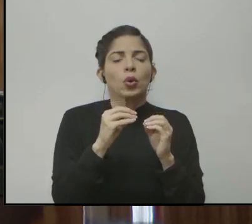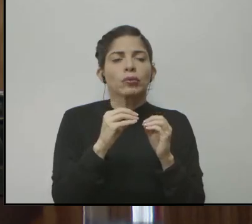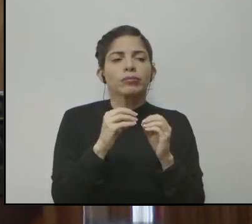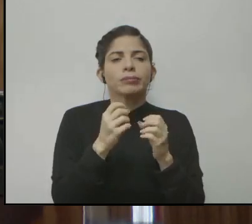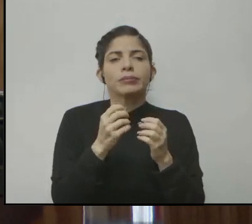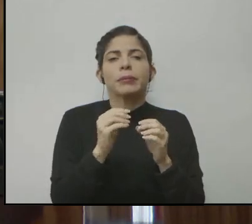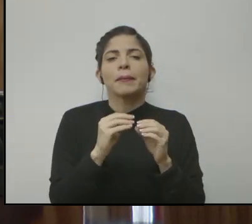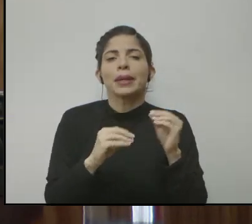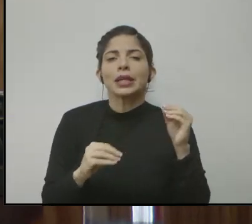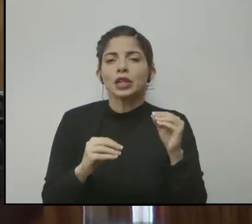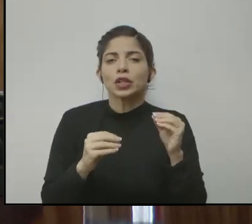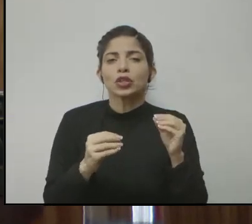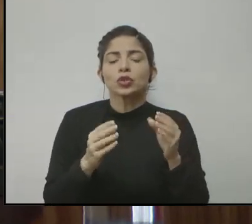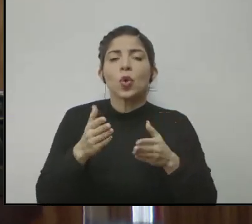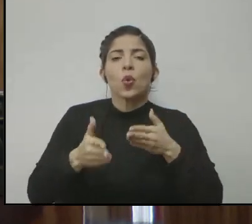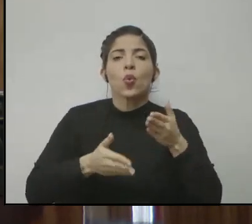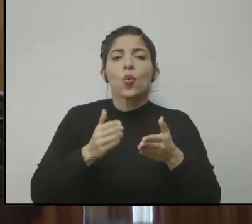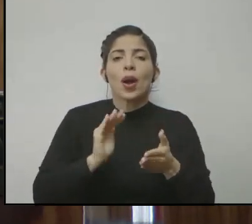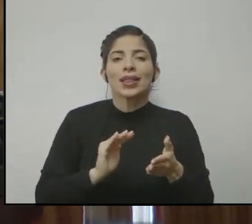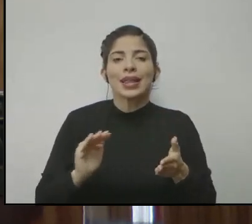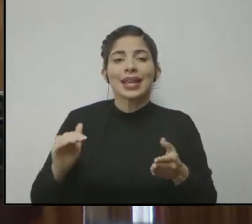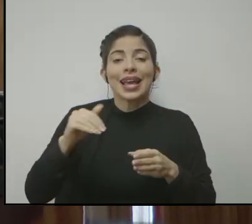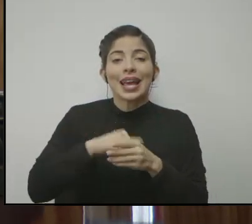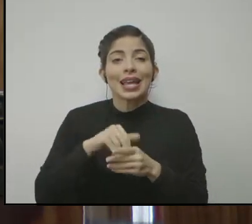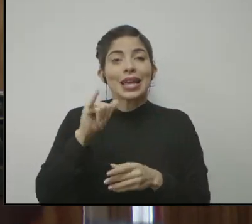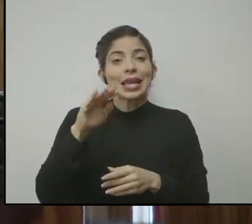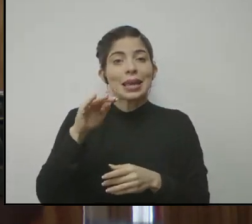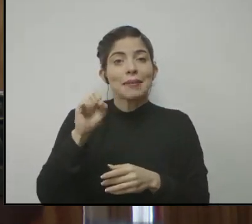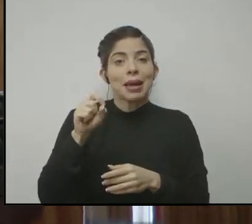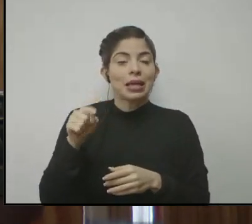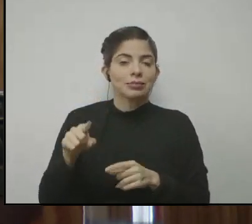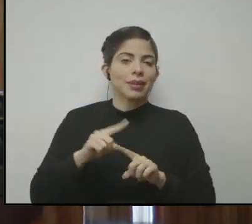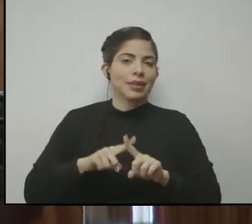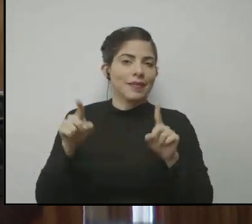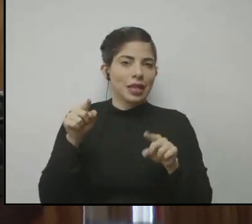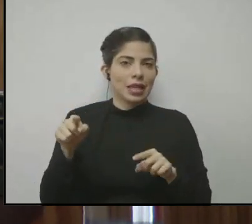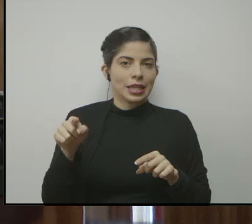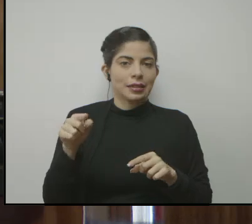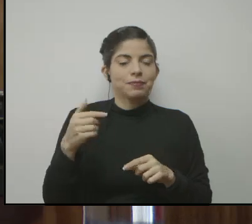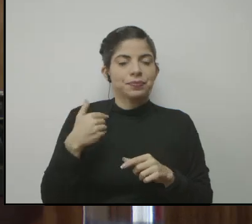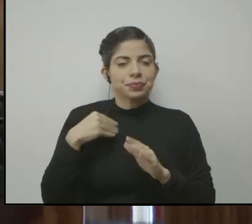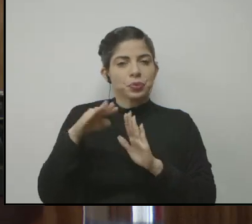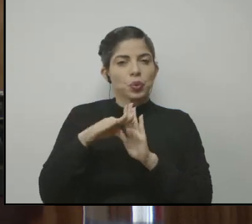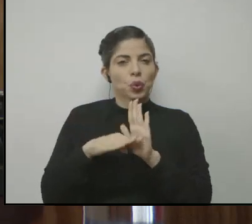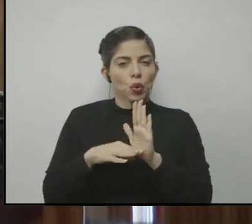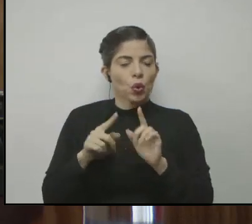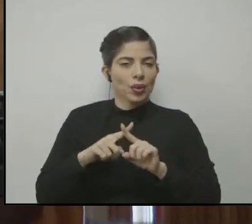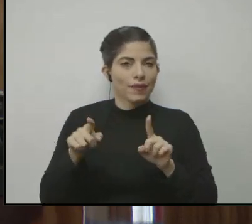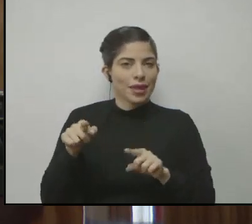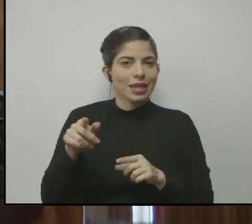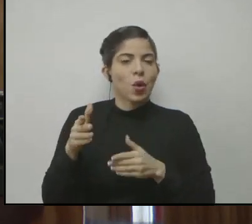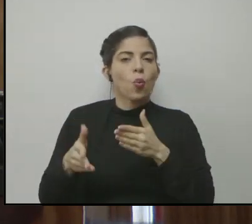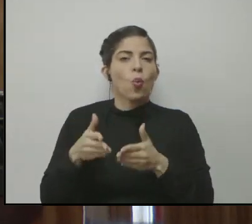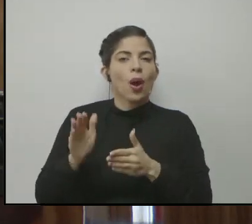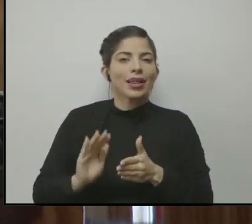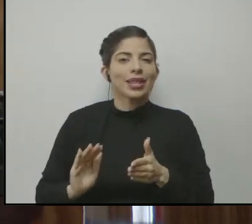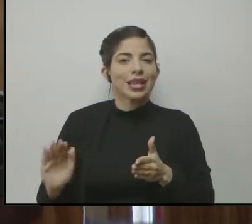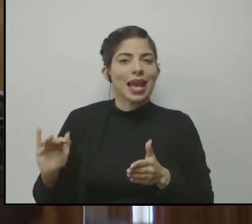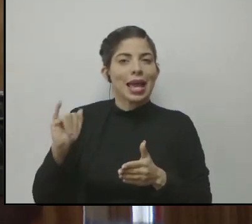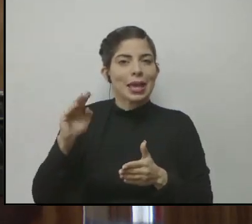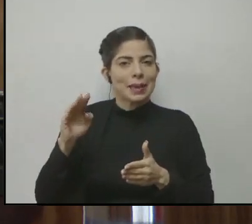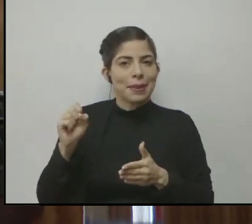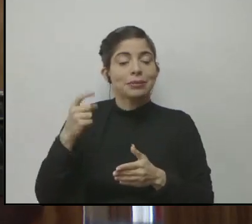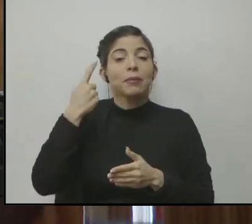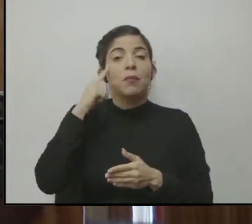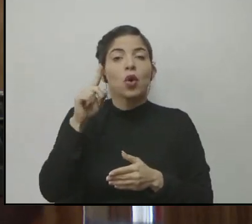de las guarderías de Lima, eso lo hemos venido manejando a través de un protocolo diferenciado, pero eso es una salvedad para